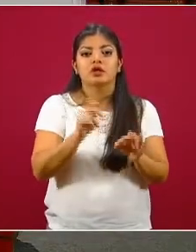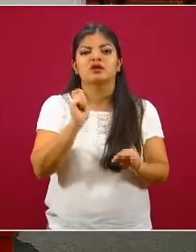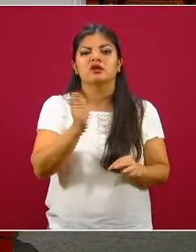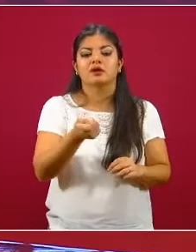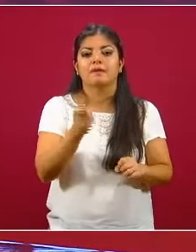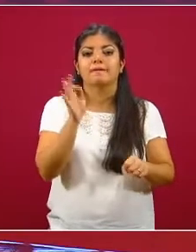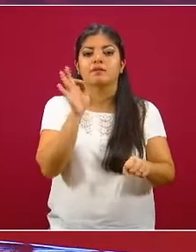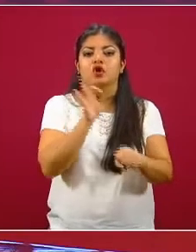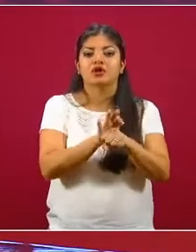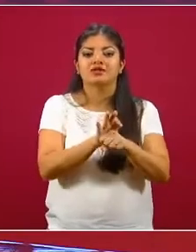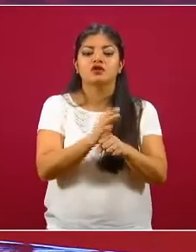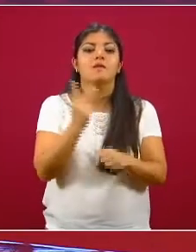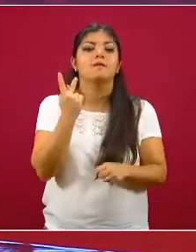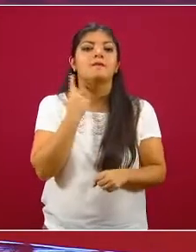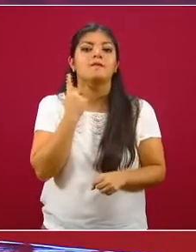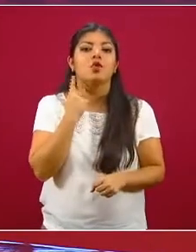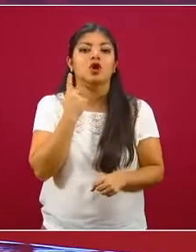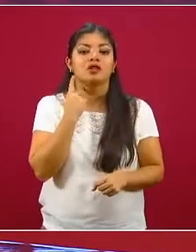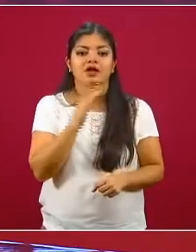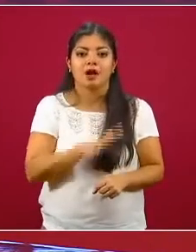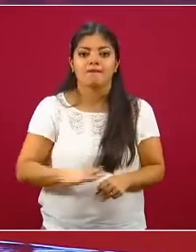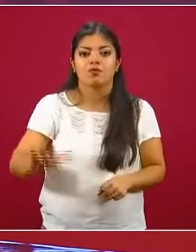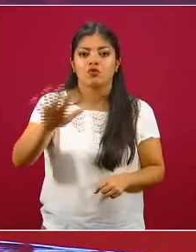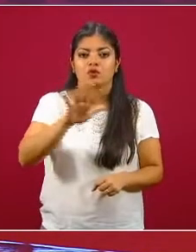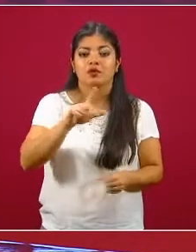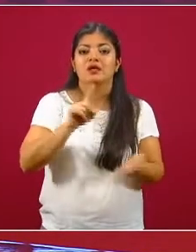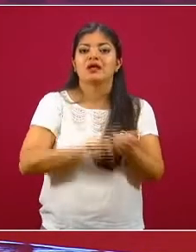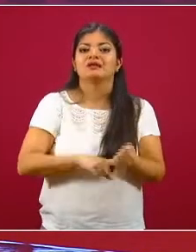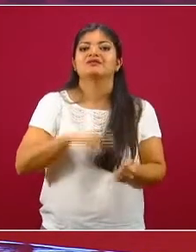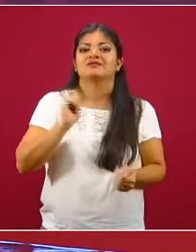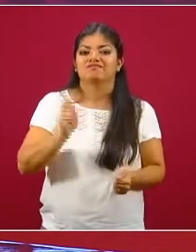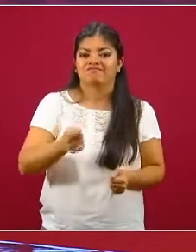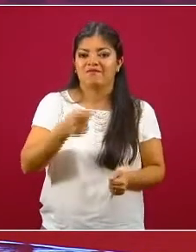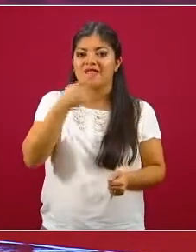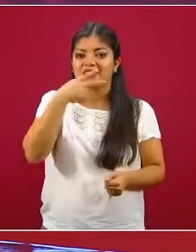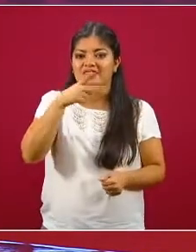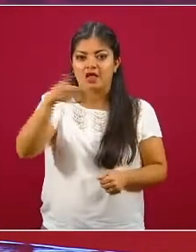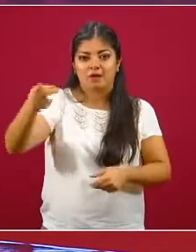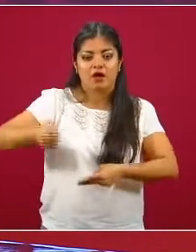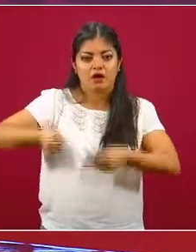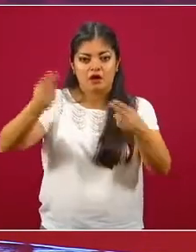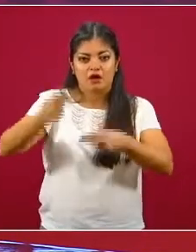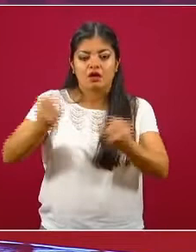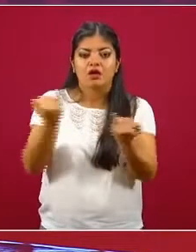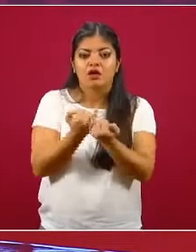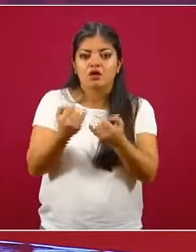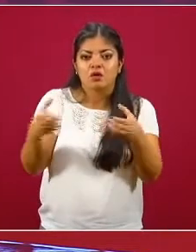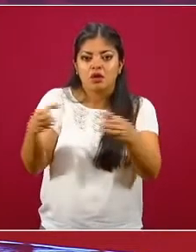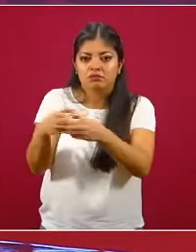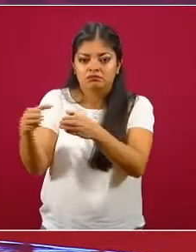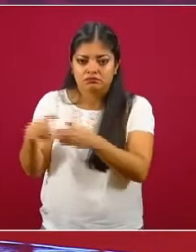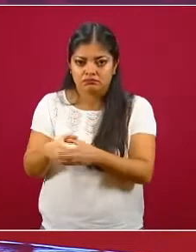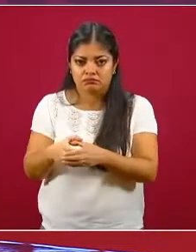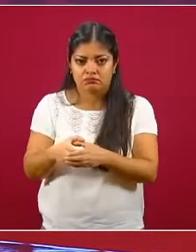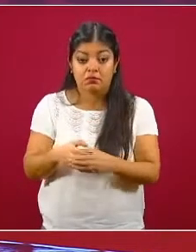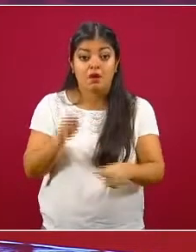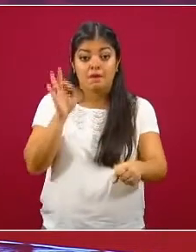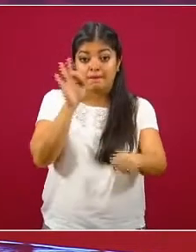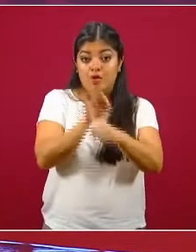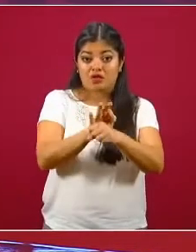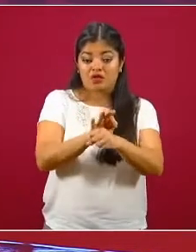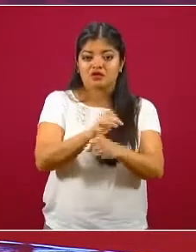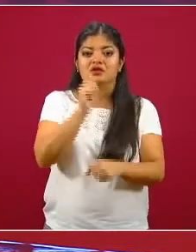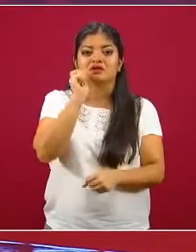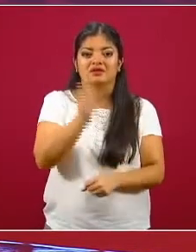la protección de las políticas públicas, de los intereses de la industria del tabaco y sus sectores aliados, la protección